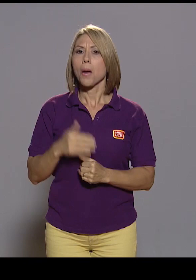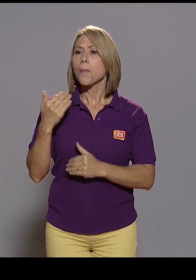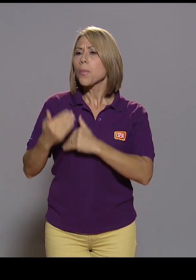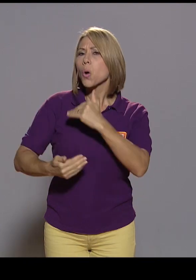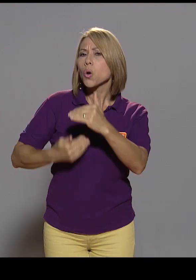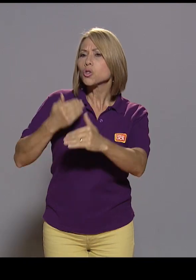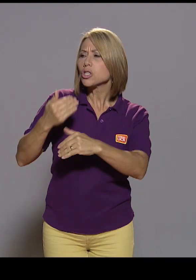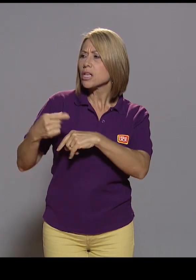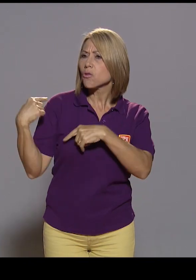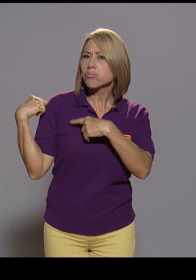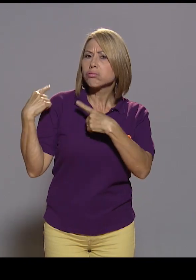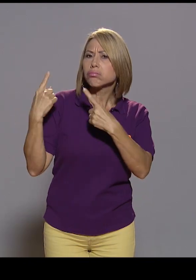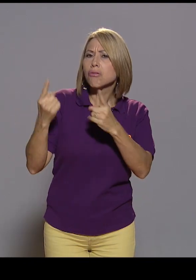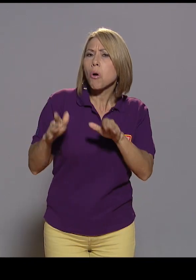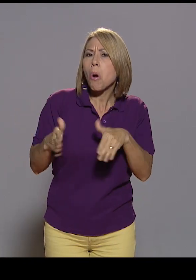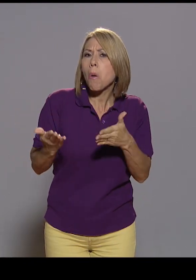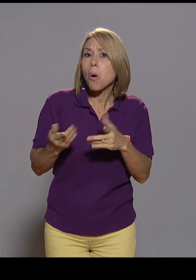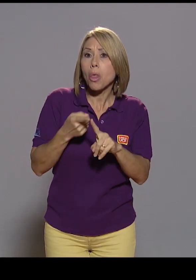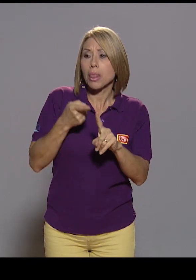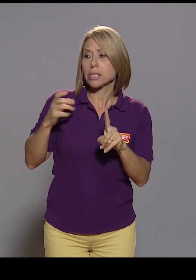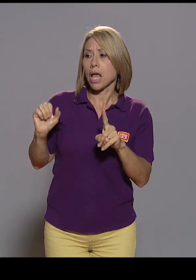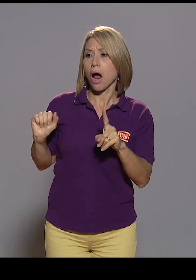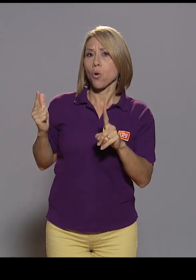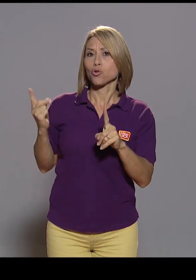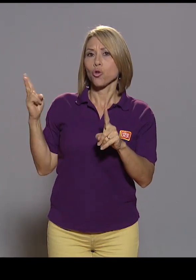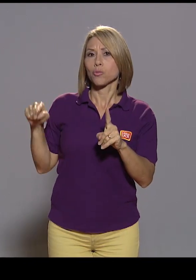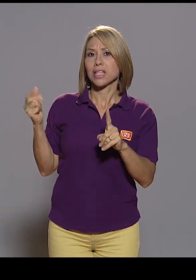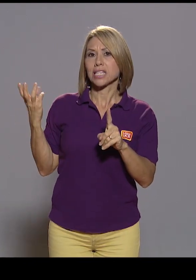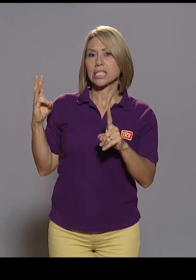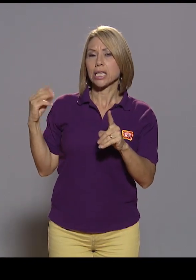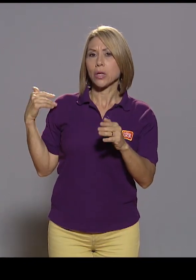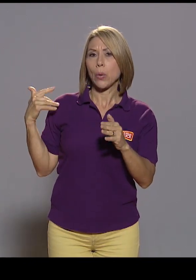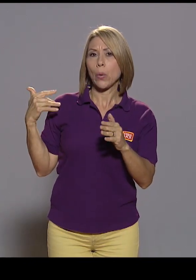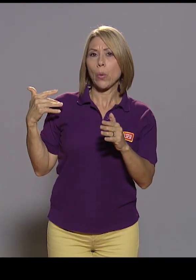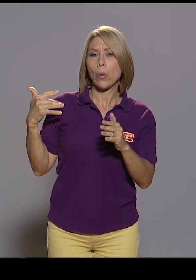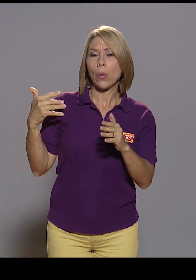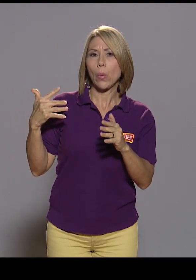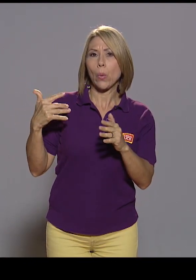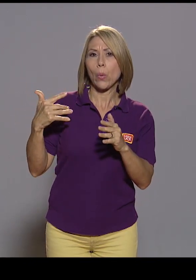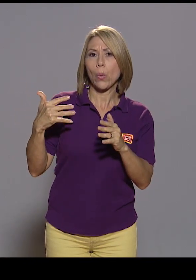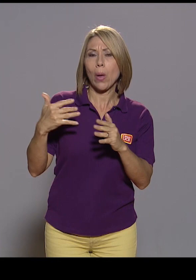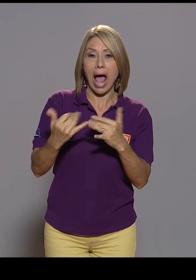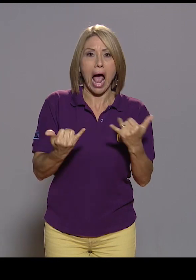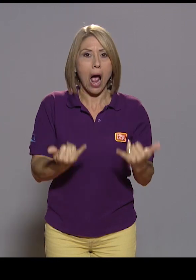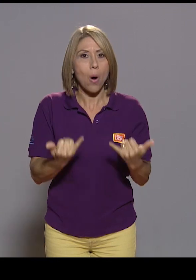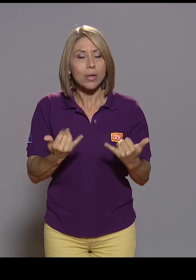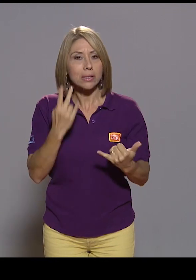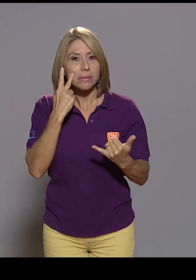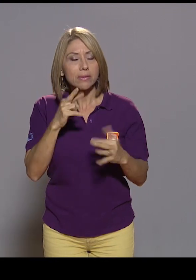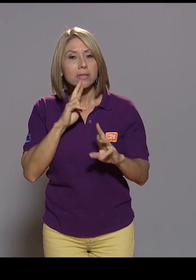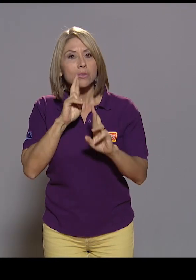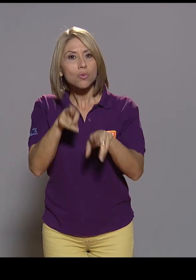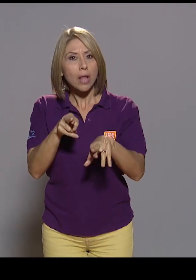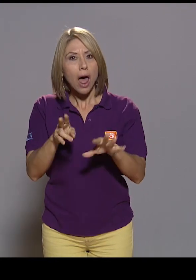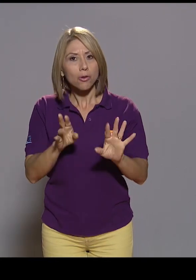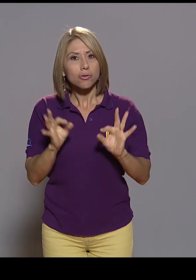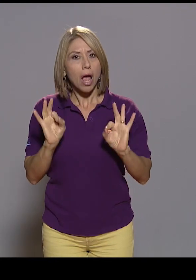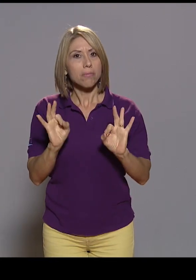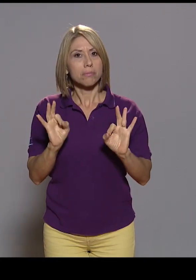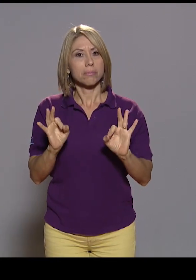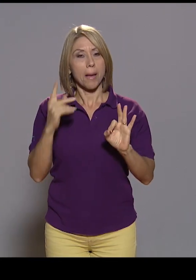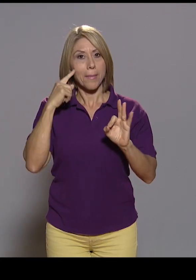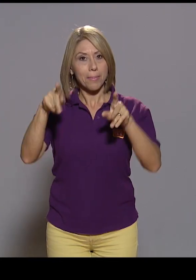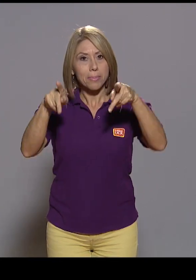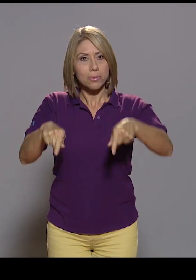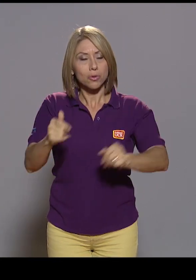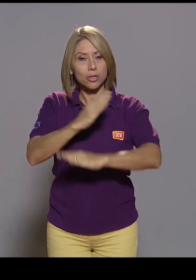Es que uno dice, bueno, pero desde agosto de 2016 y hasta ahorita se empieza ya a ver los resultados como más tangibles,